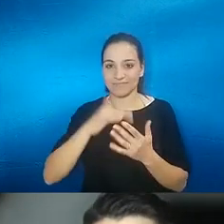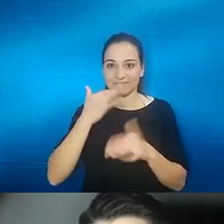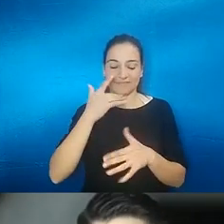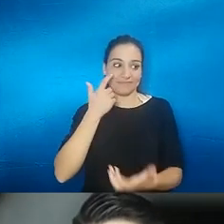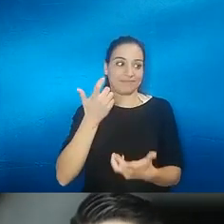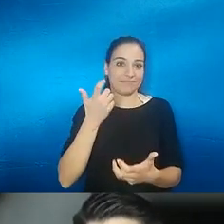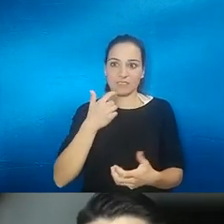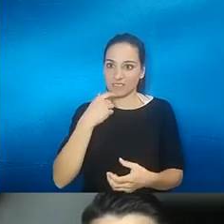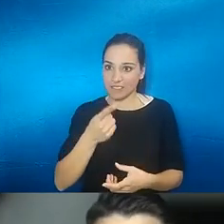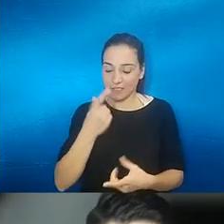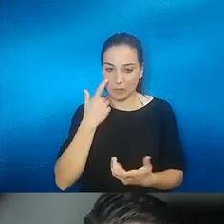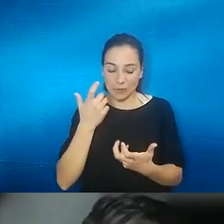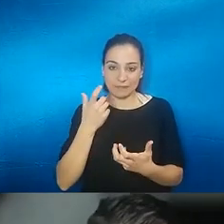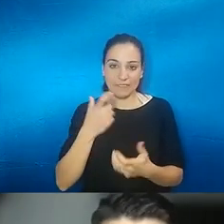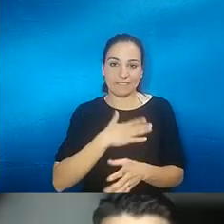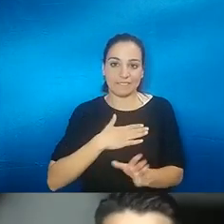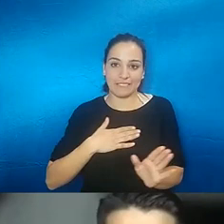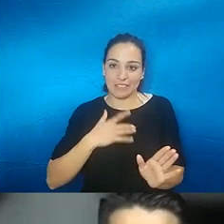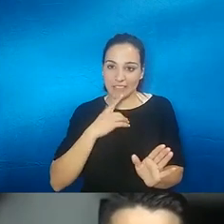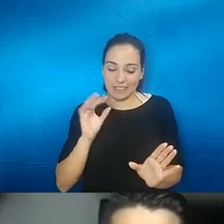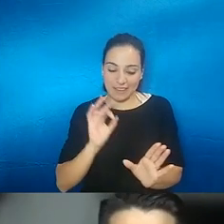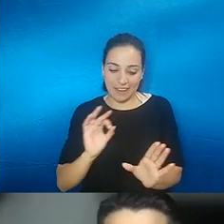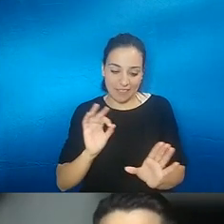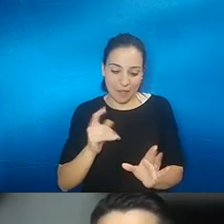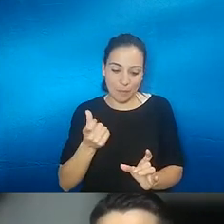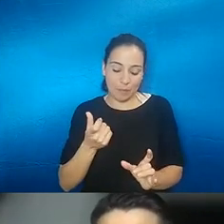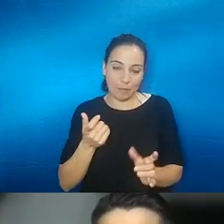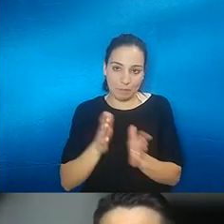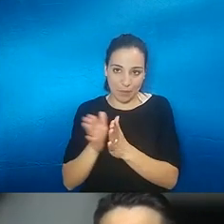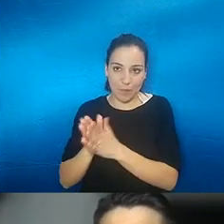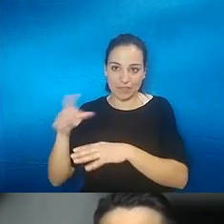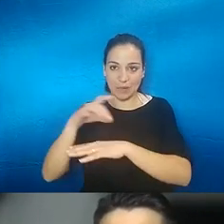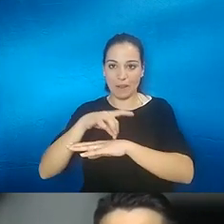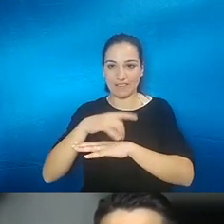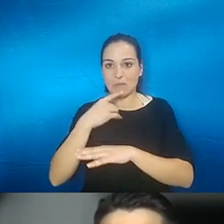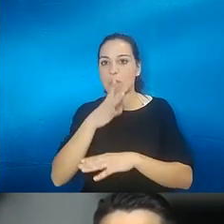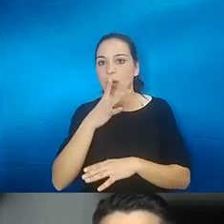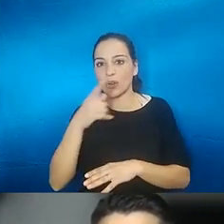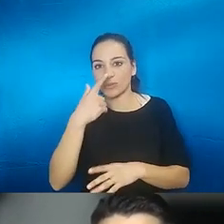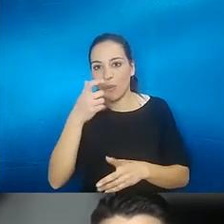con esto nada malo de nadie ni mucho menos de mis compañeros pero si es verdad que